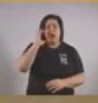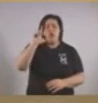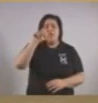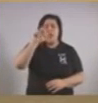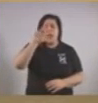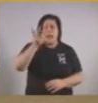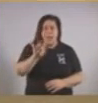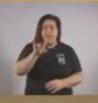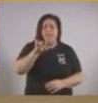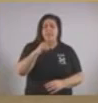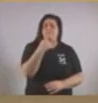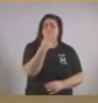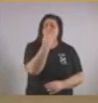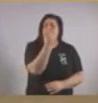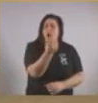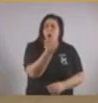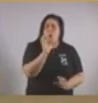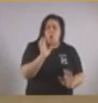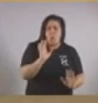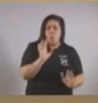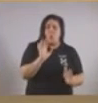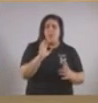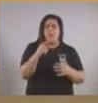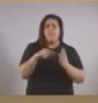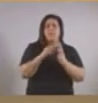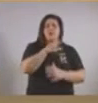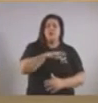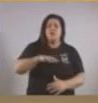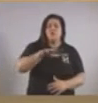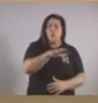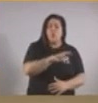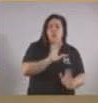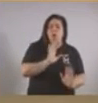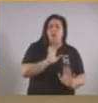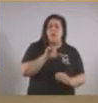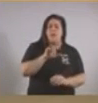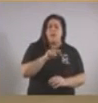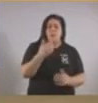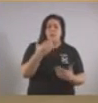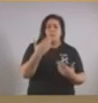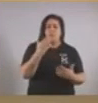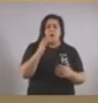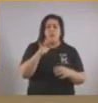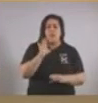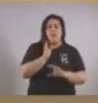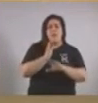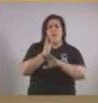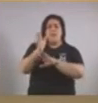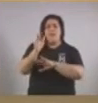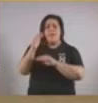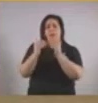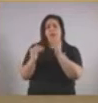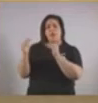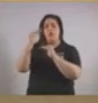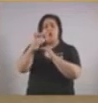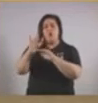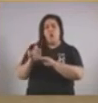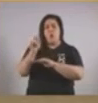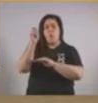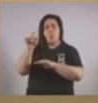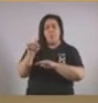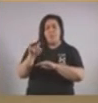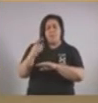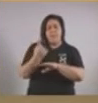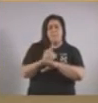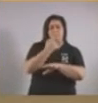preguntarle si la ciudad eventualmente puede recurrir a la Corte Suprema de Justicia si es que finalmente sobre